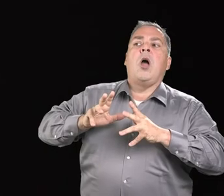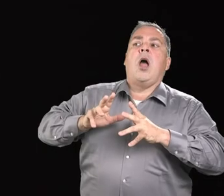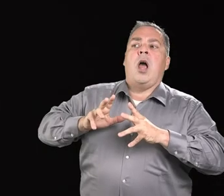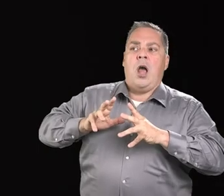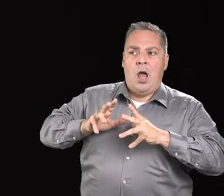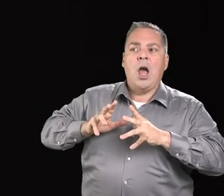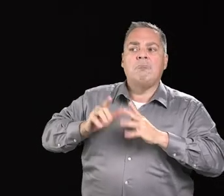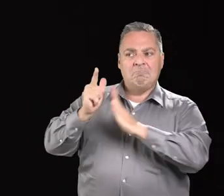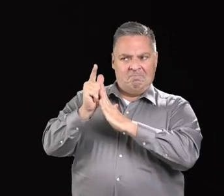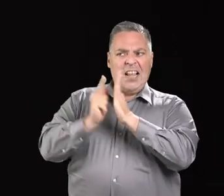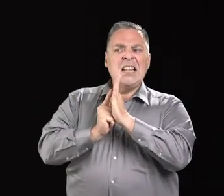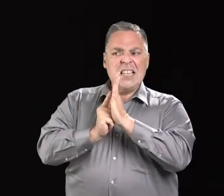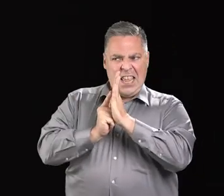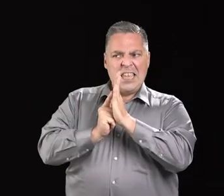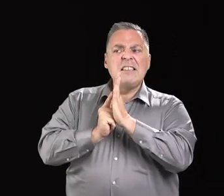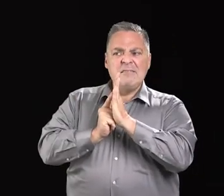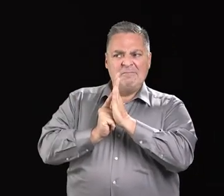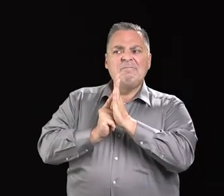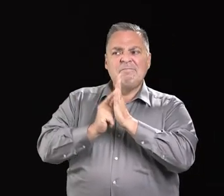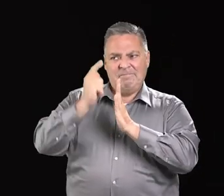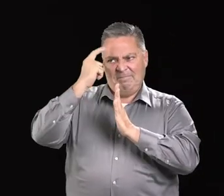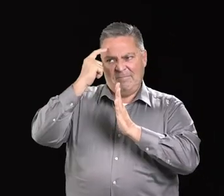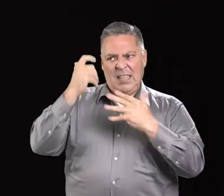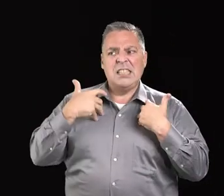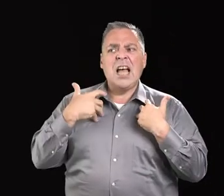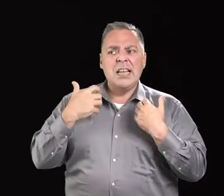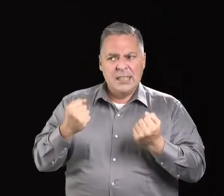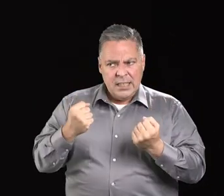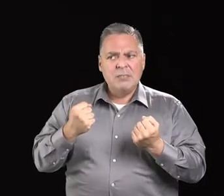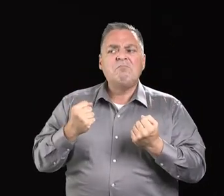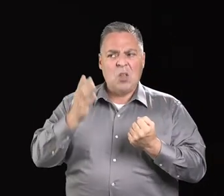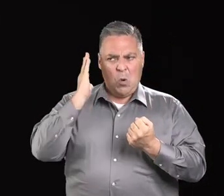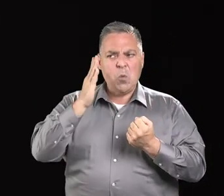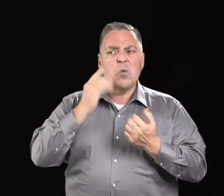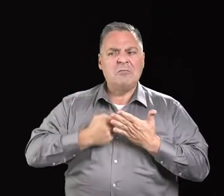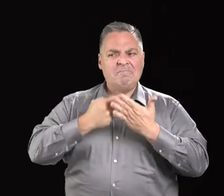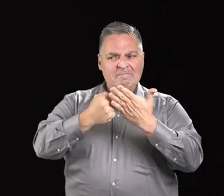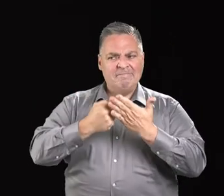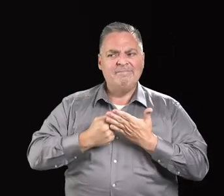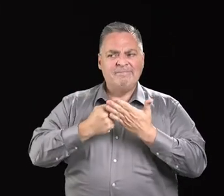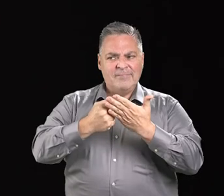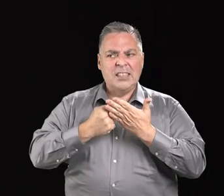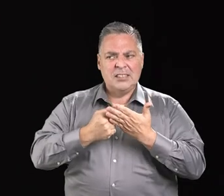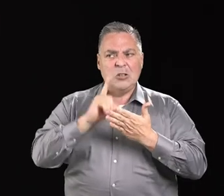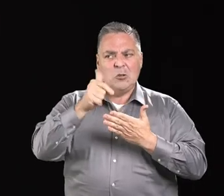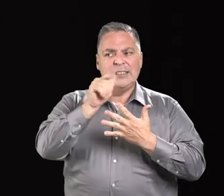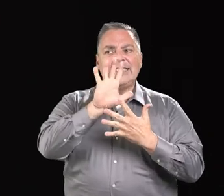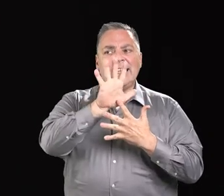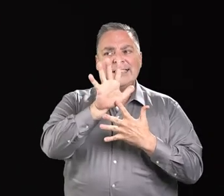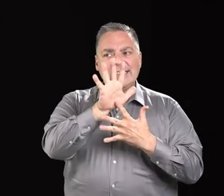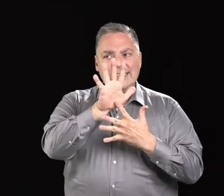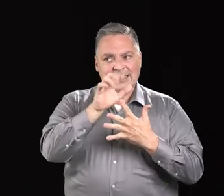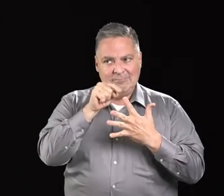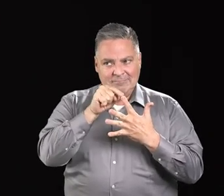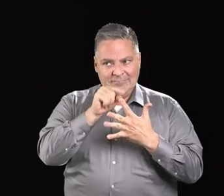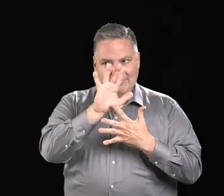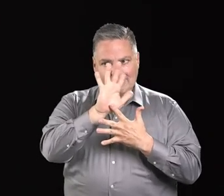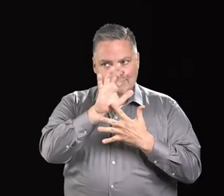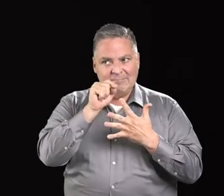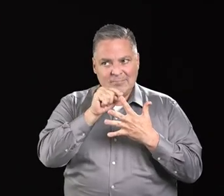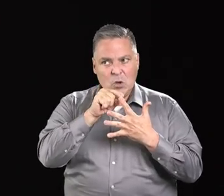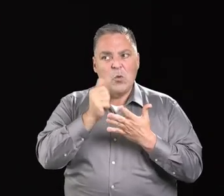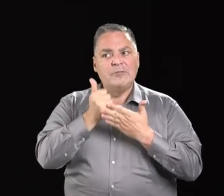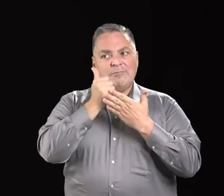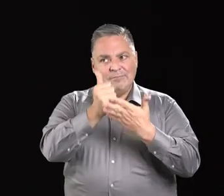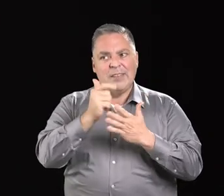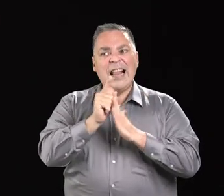remedios que establece la ley de la salud mental. Así que en nuestro próximo episodio vamos a estar viendo algunos de esos remedios y